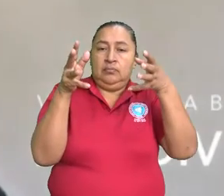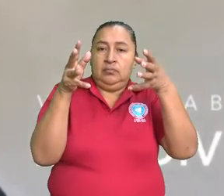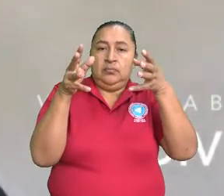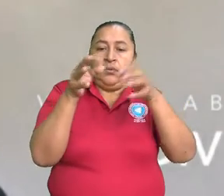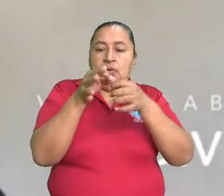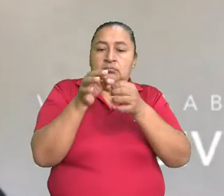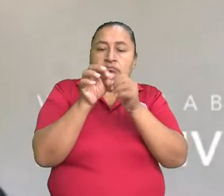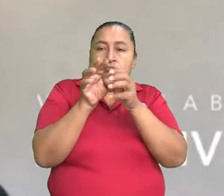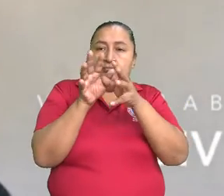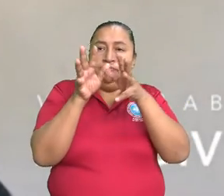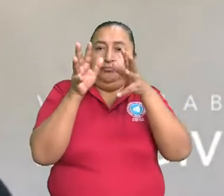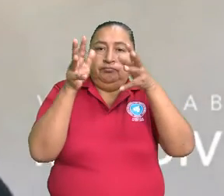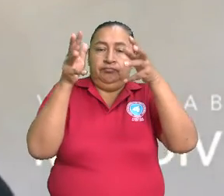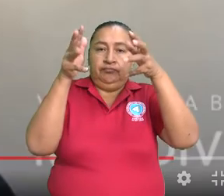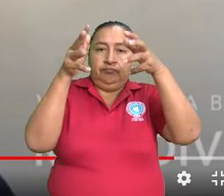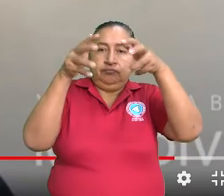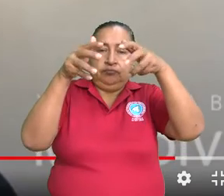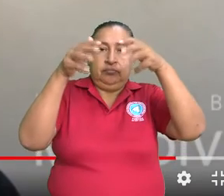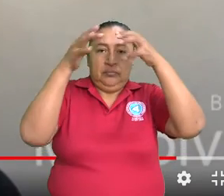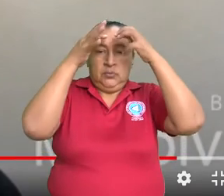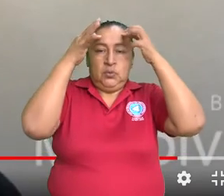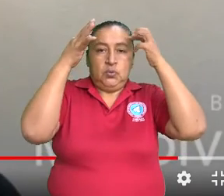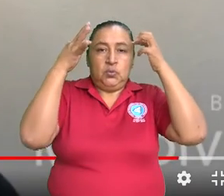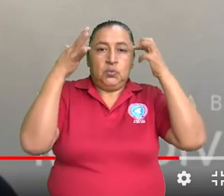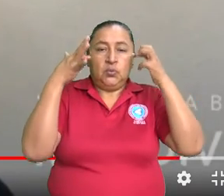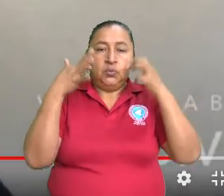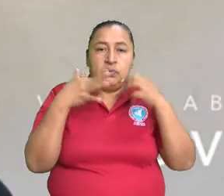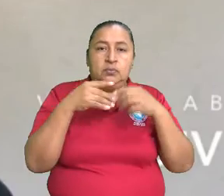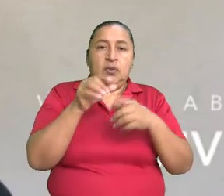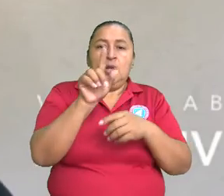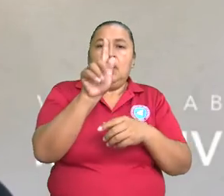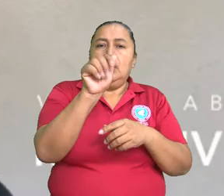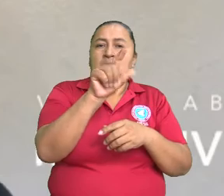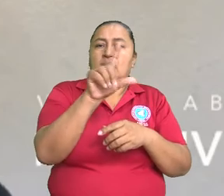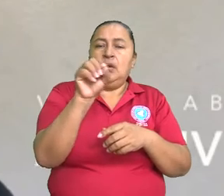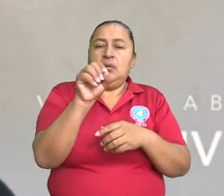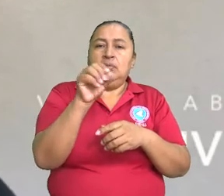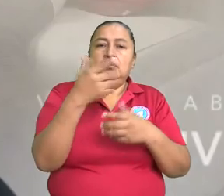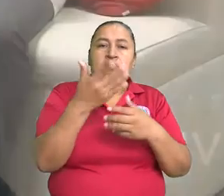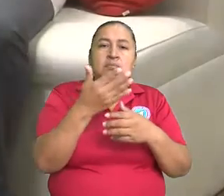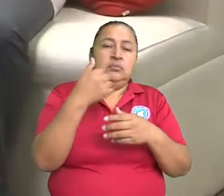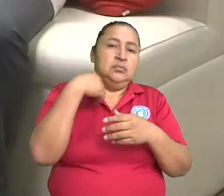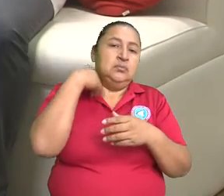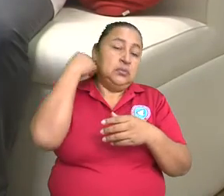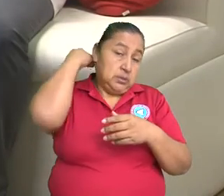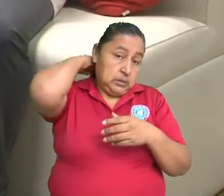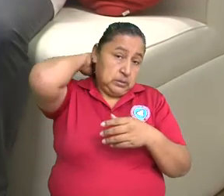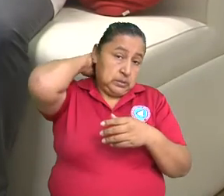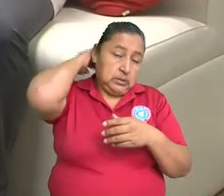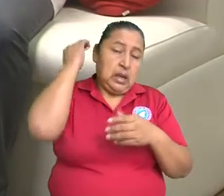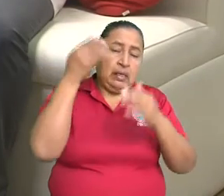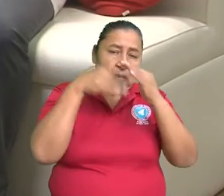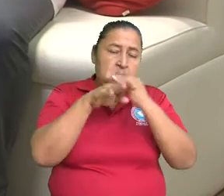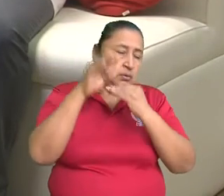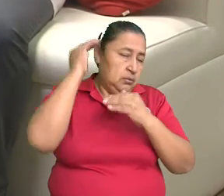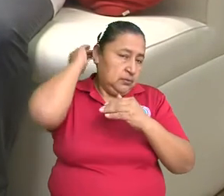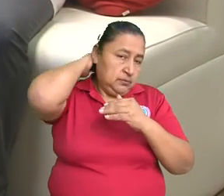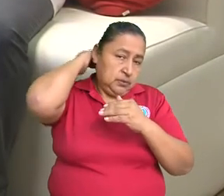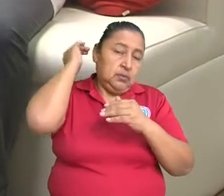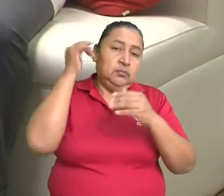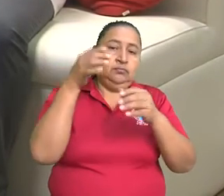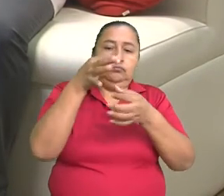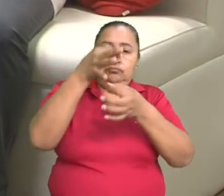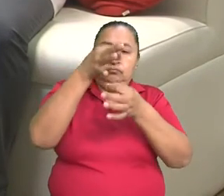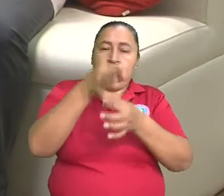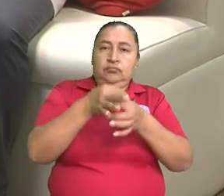el tallo hacia los sitios donde van a enervar. ¿Y el tallo dónde está ubicado? Eso queda, pues, en la parte inferior del cerebro, así decirlo. Es la